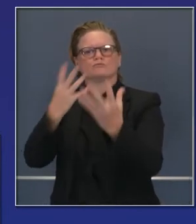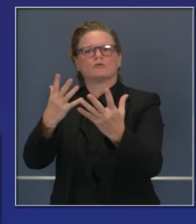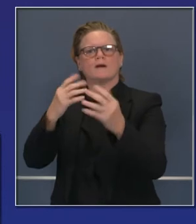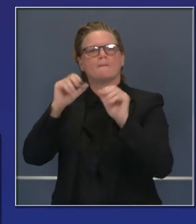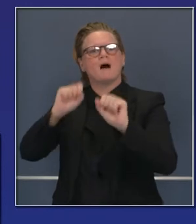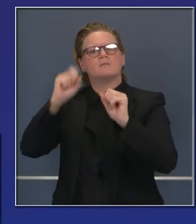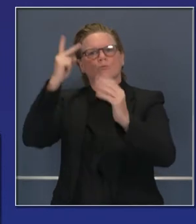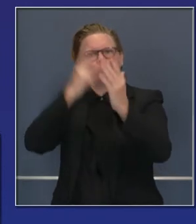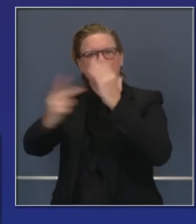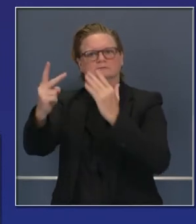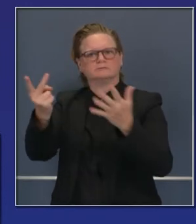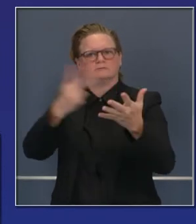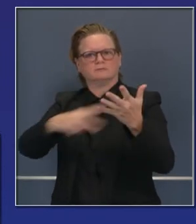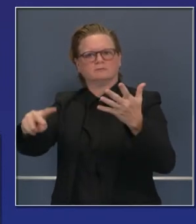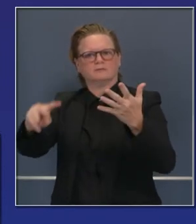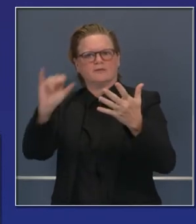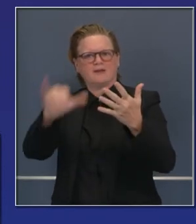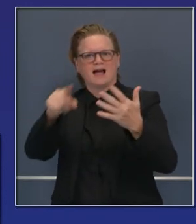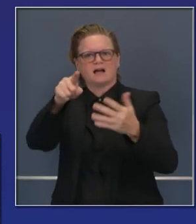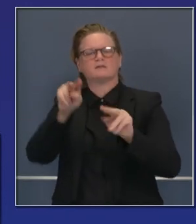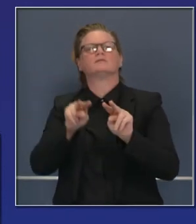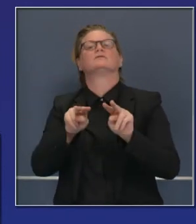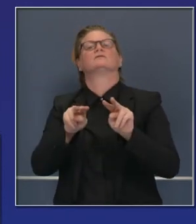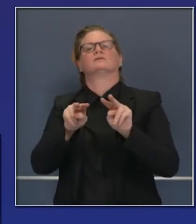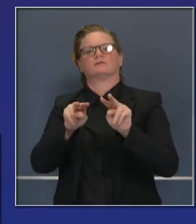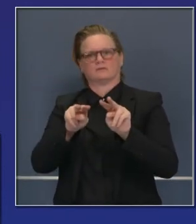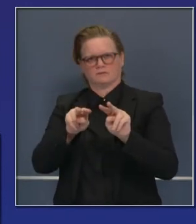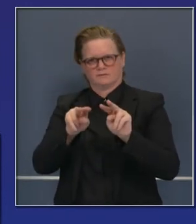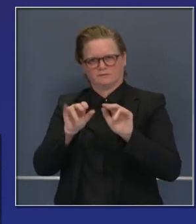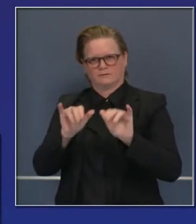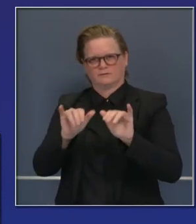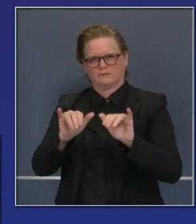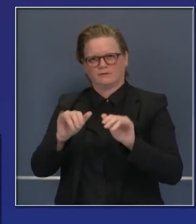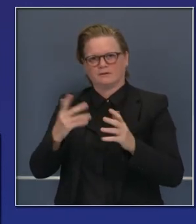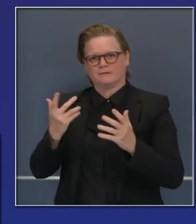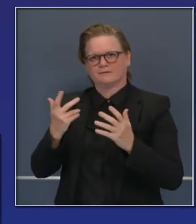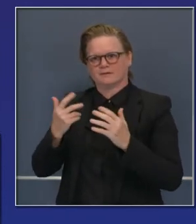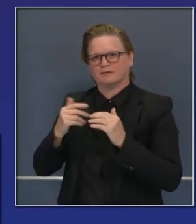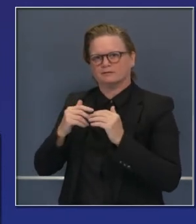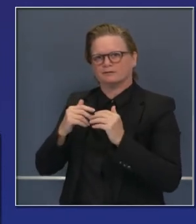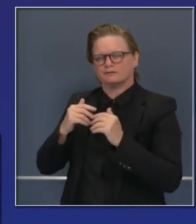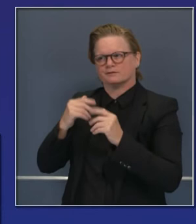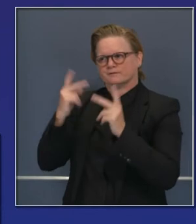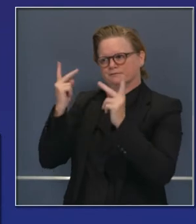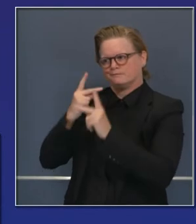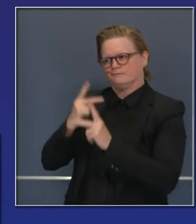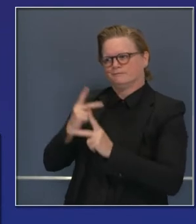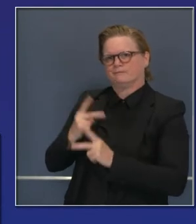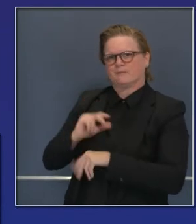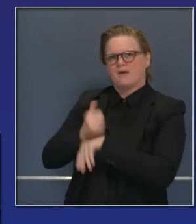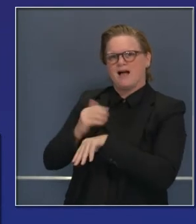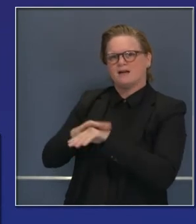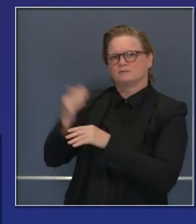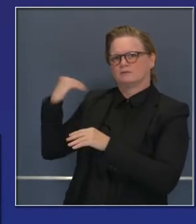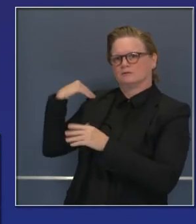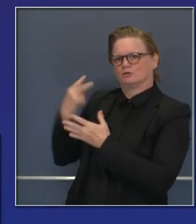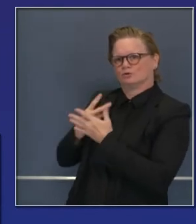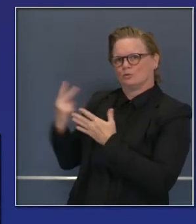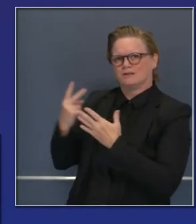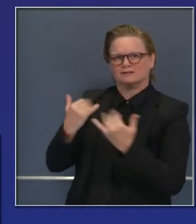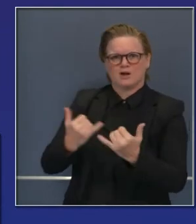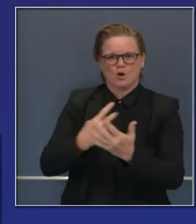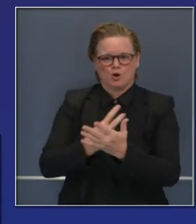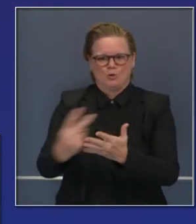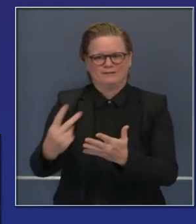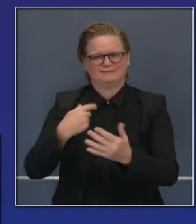preguntó por qué, por qué experimentamos este aumento últimamente. Y tengo